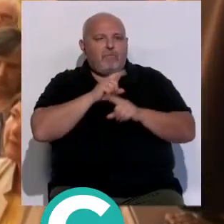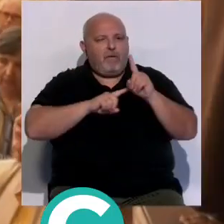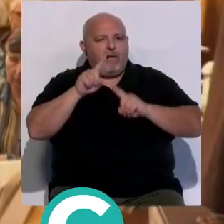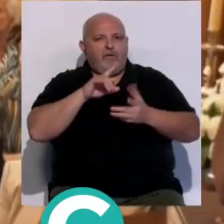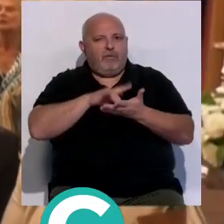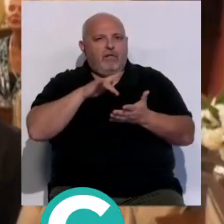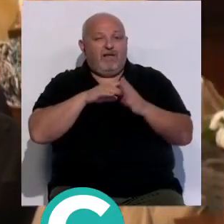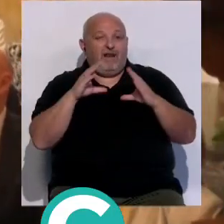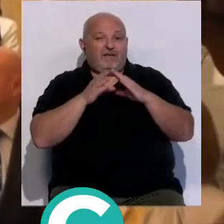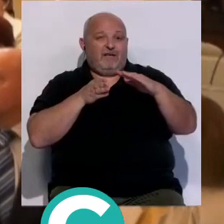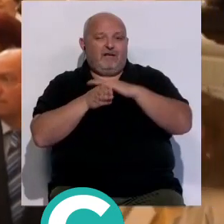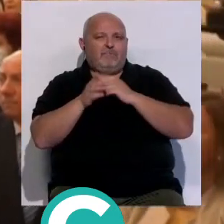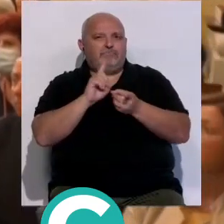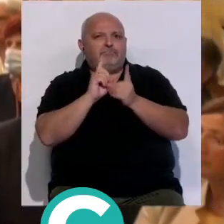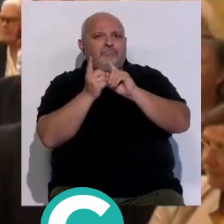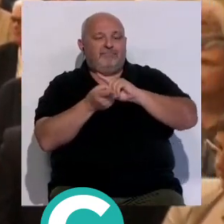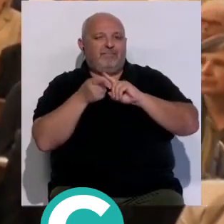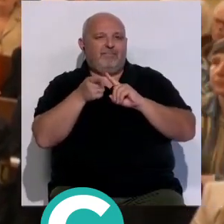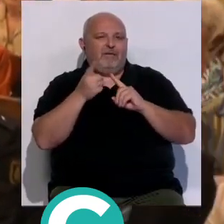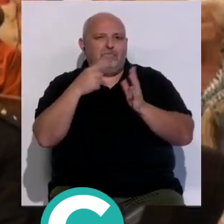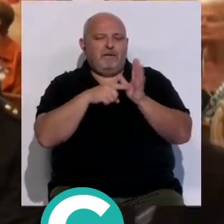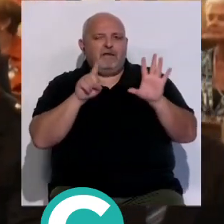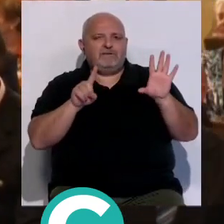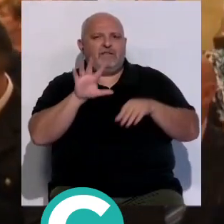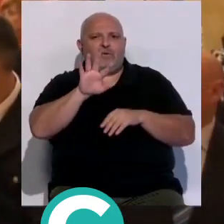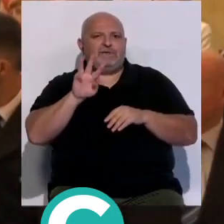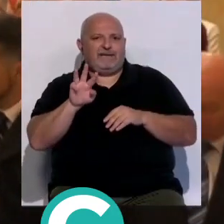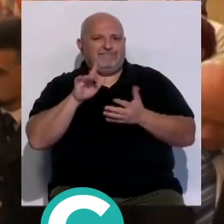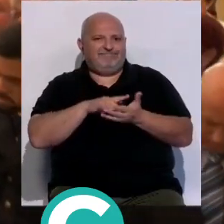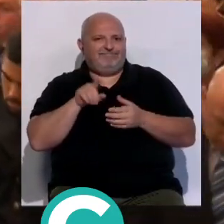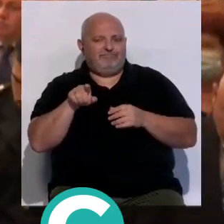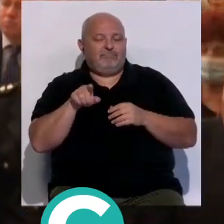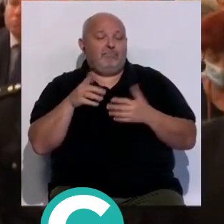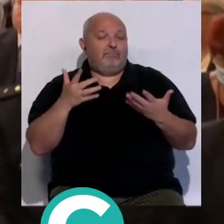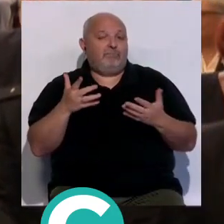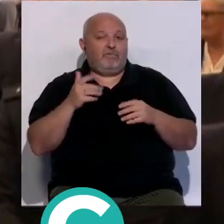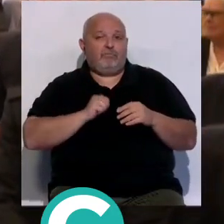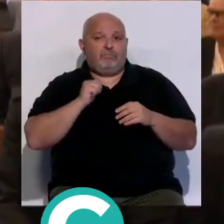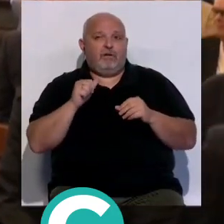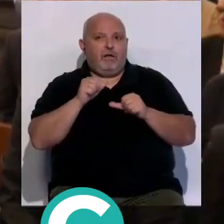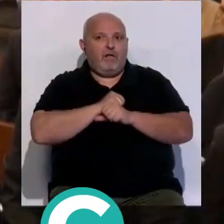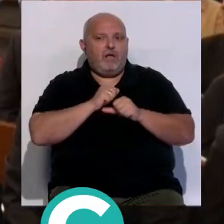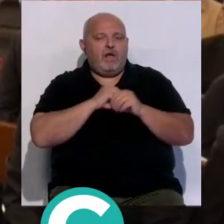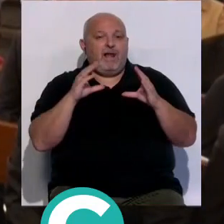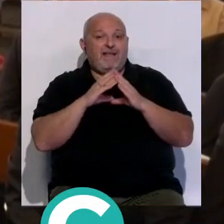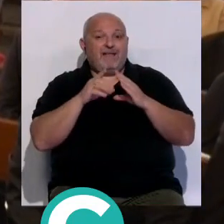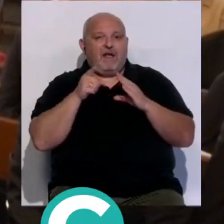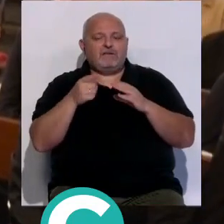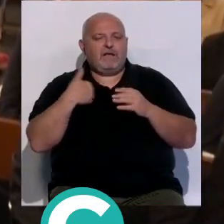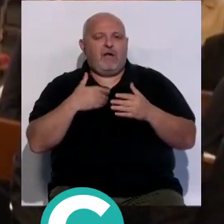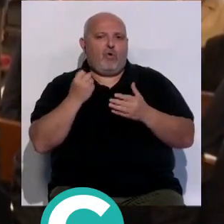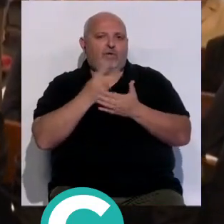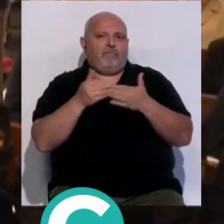en un templo que se erigió canónicamente en 1653 Pero como el ave fénix la iglesia del santo ángel ha